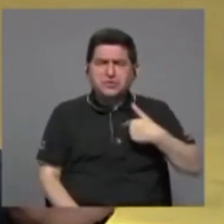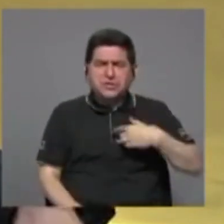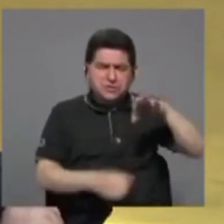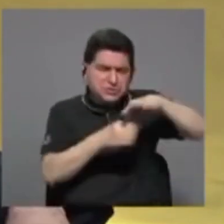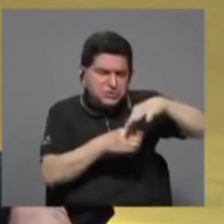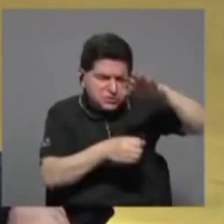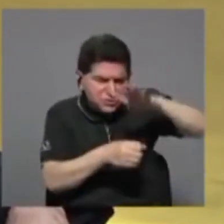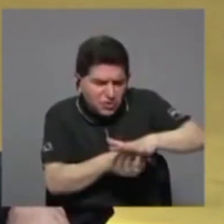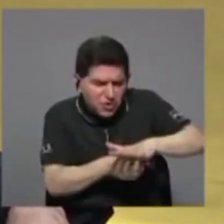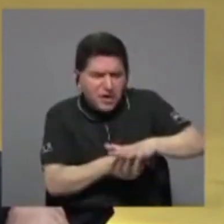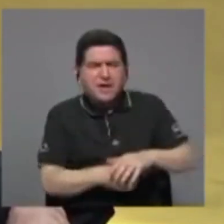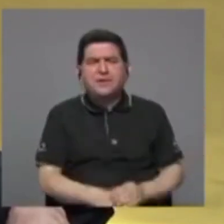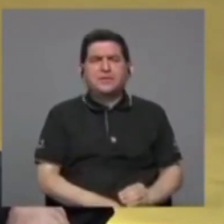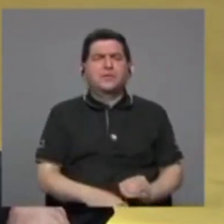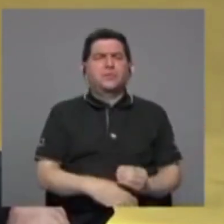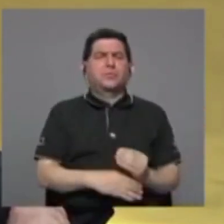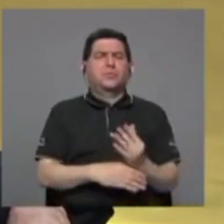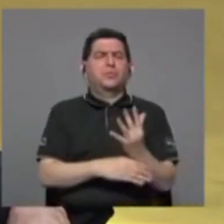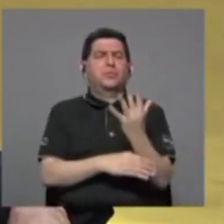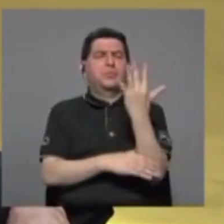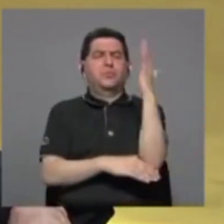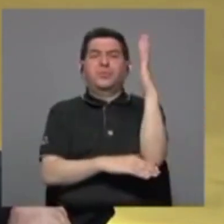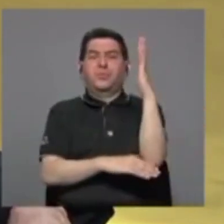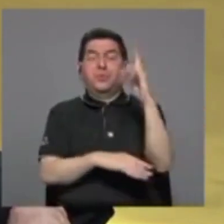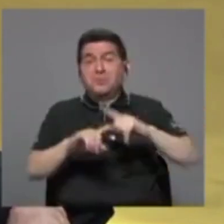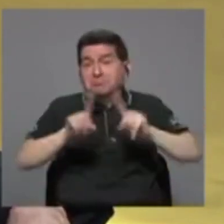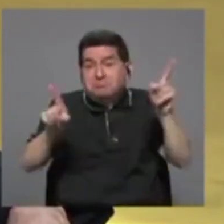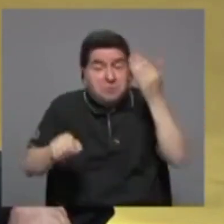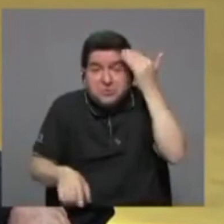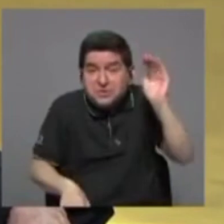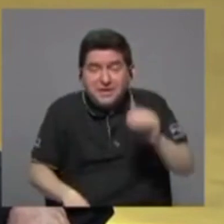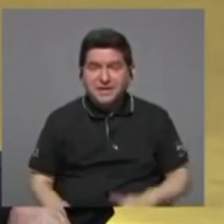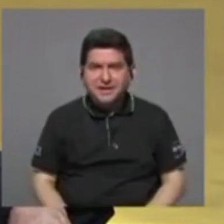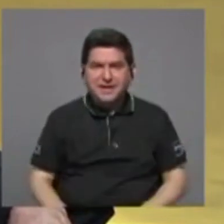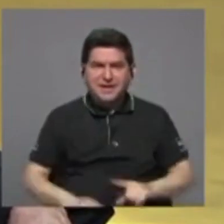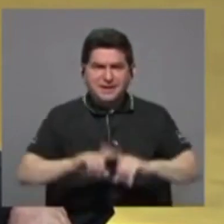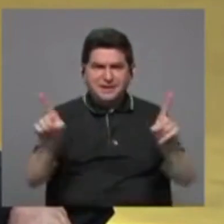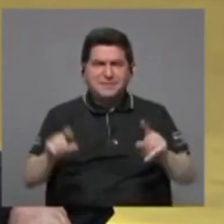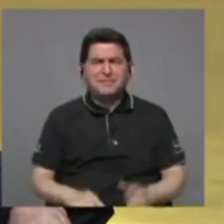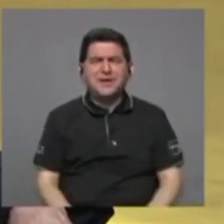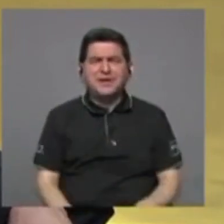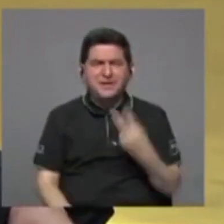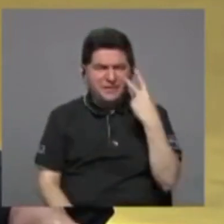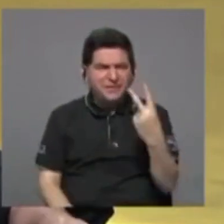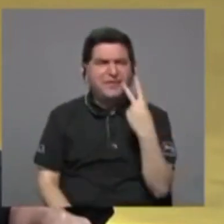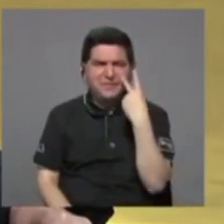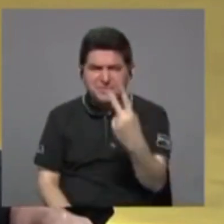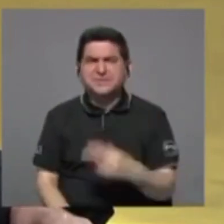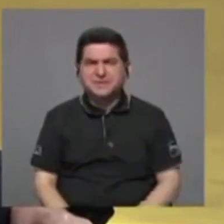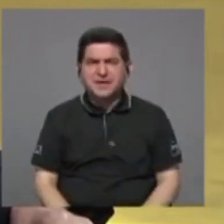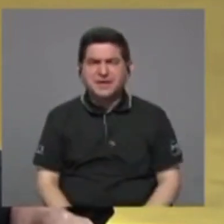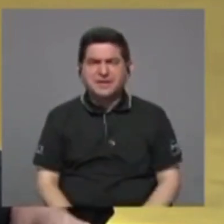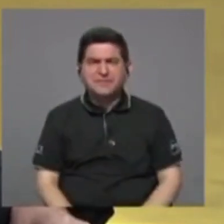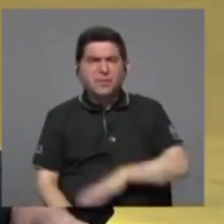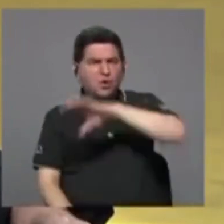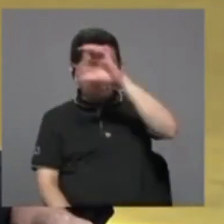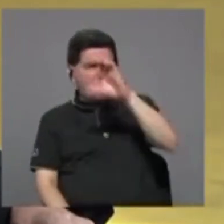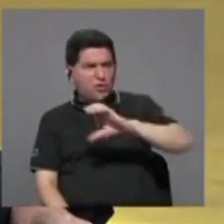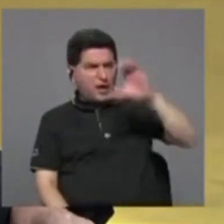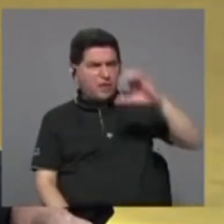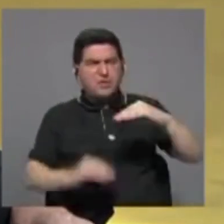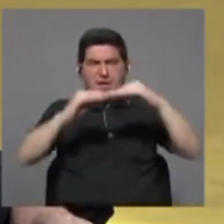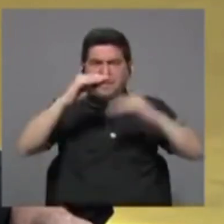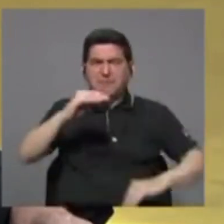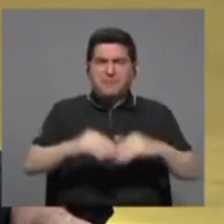fructificó, pero sí me siento, y a la distancia veo que la cordillera tal vez tiene menos